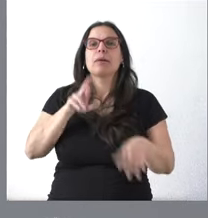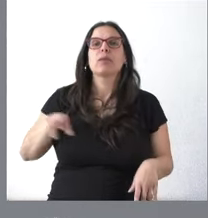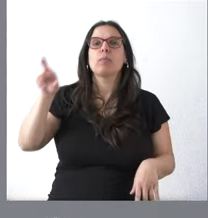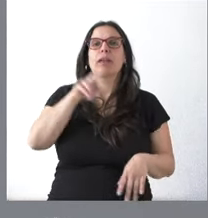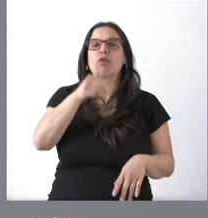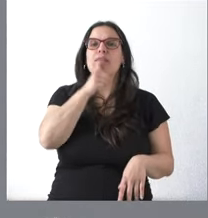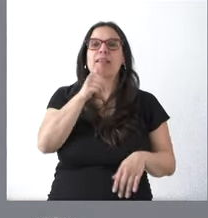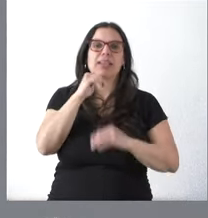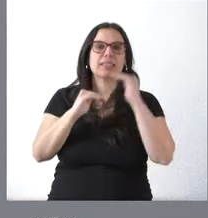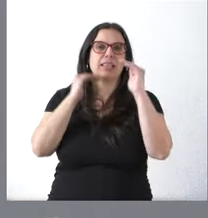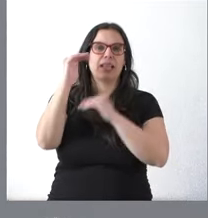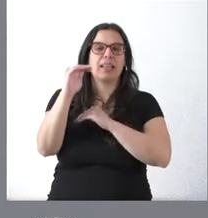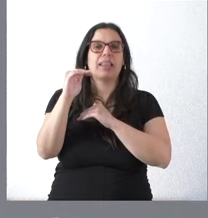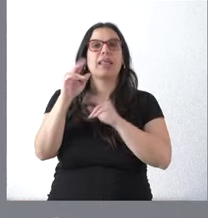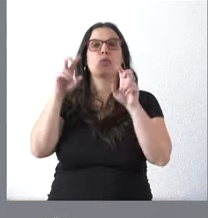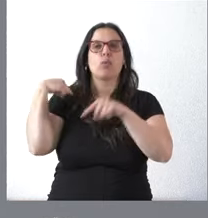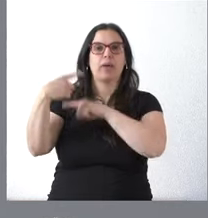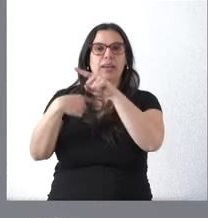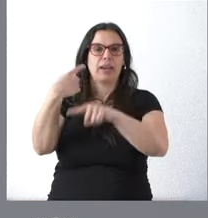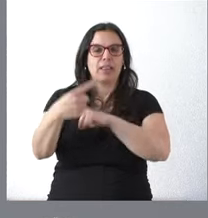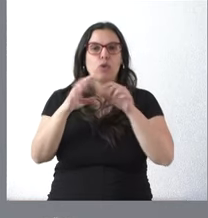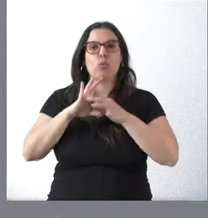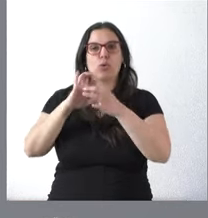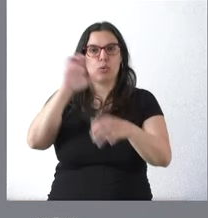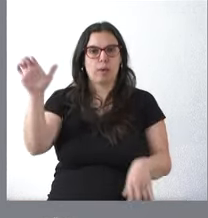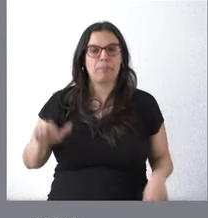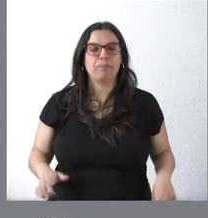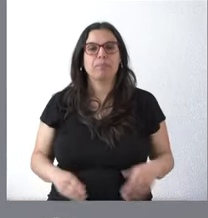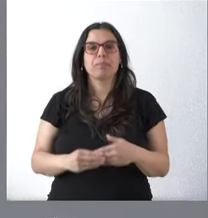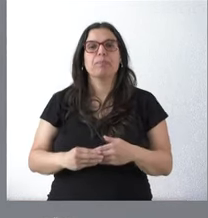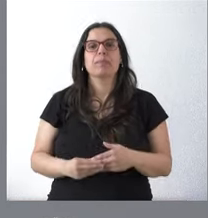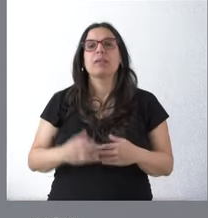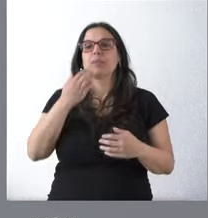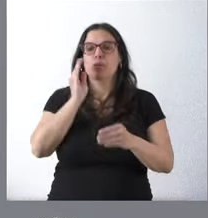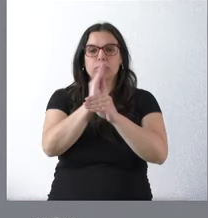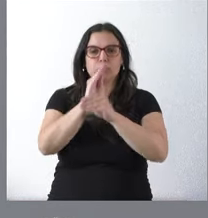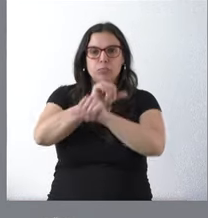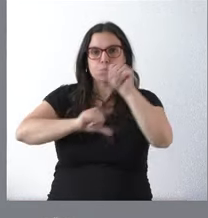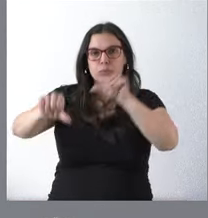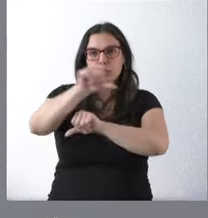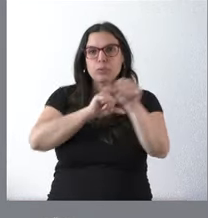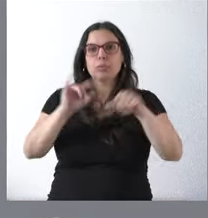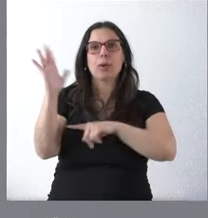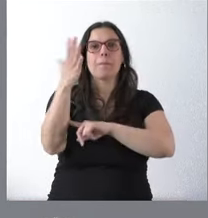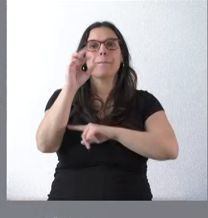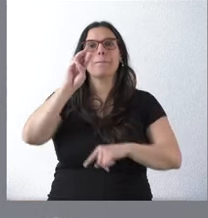resiliencia de la nueva generación de la Unión Europea. Incluye tratamientos selvícolas en masas de pino negral,